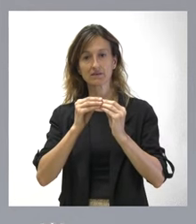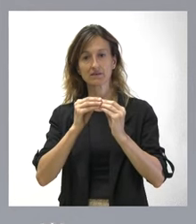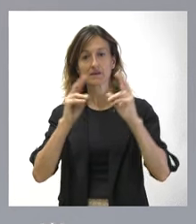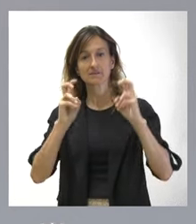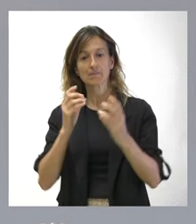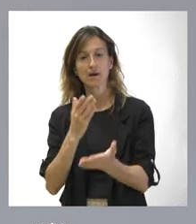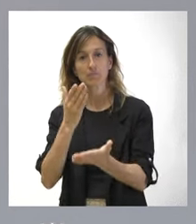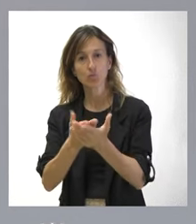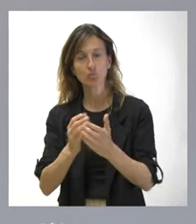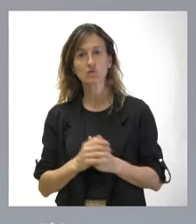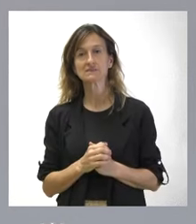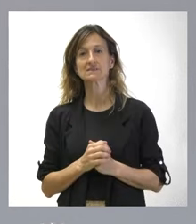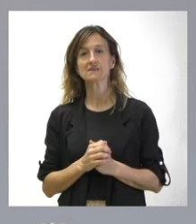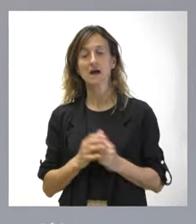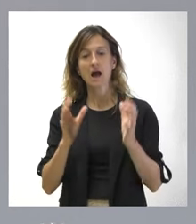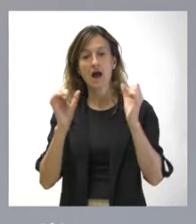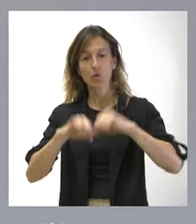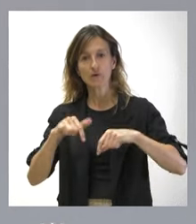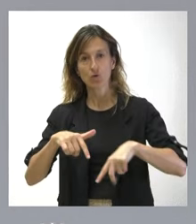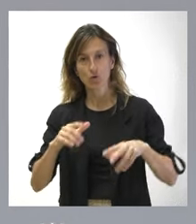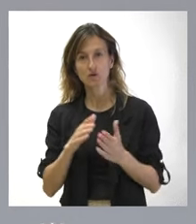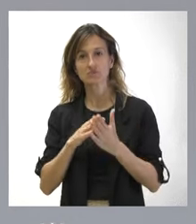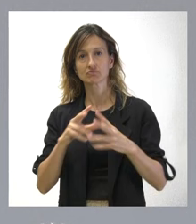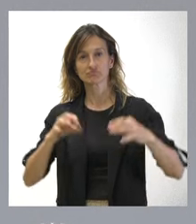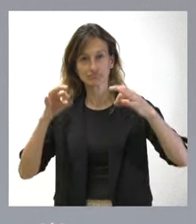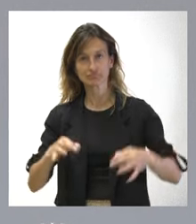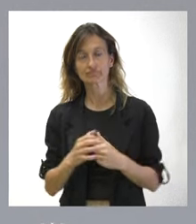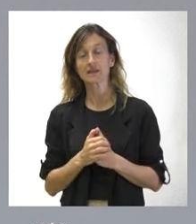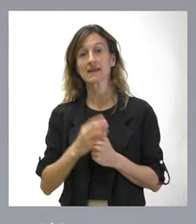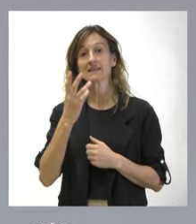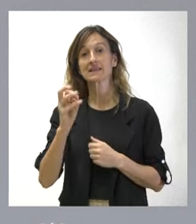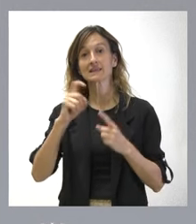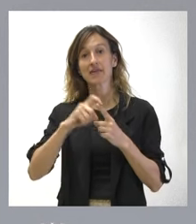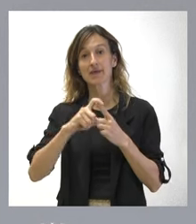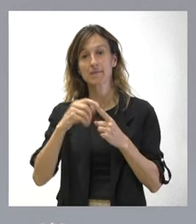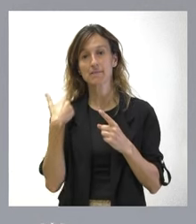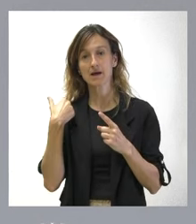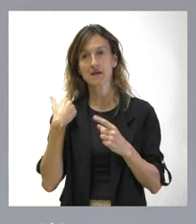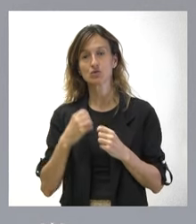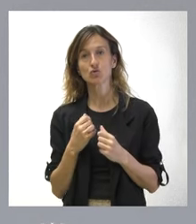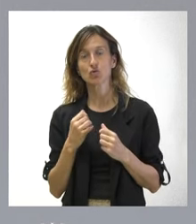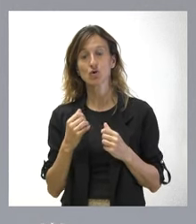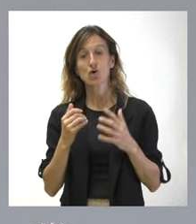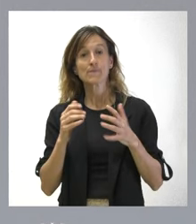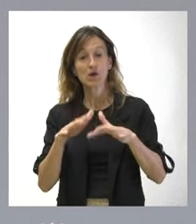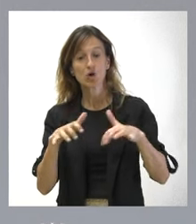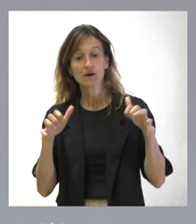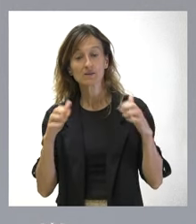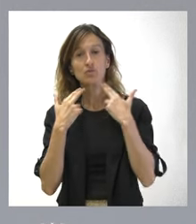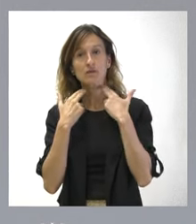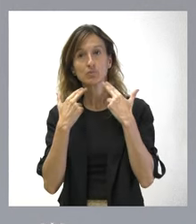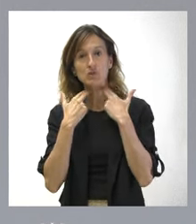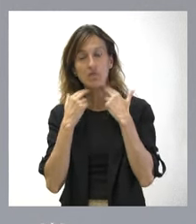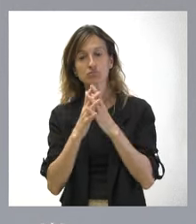propuesta de acuerdo que hoy culmina. El 30 de mayo de este año, la Cámara baja, el Congreso de los Diputados aprueba la Ley de